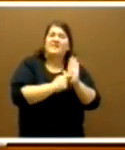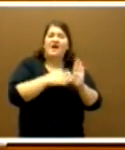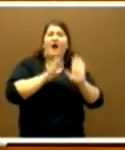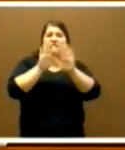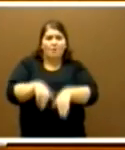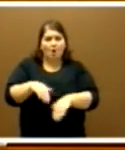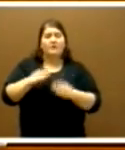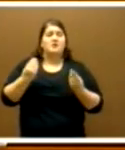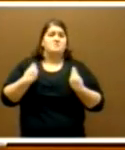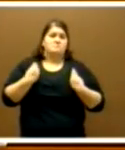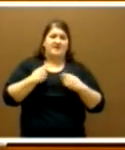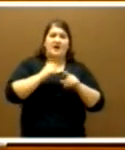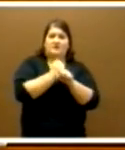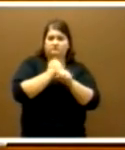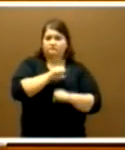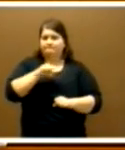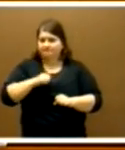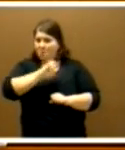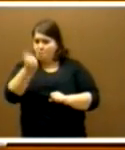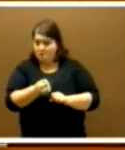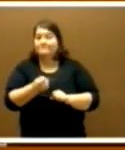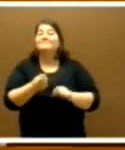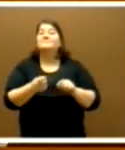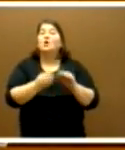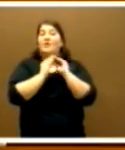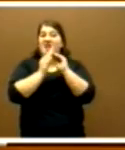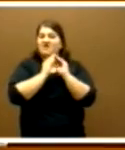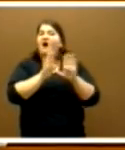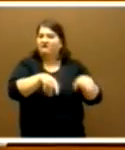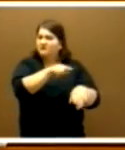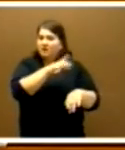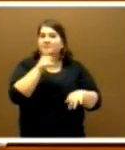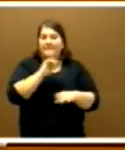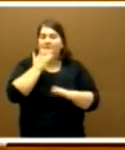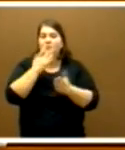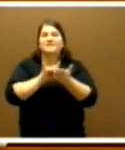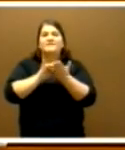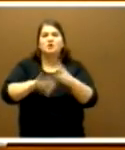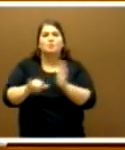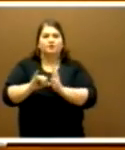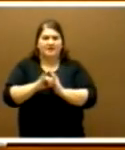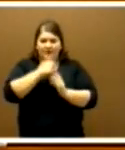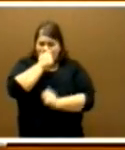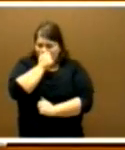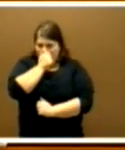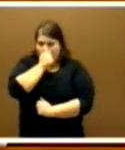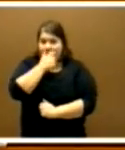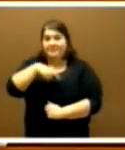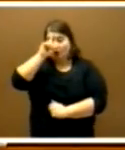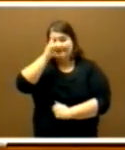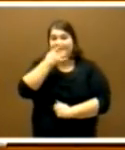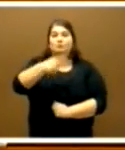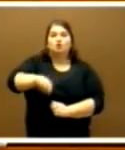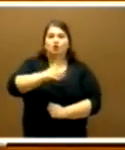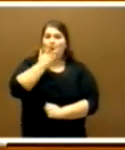laboral y personal, porque apoya el desarrollo de los servicios de proximidad. No sé si le recuerda a todo esto algo de un cierto